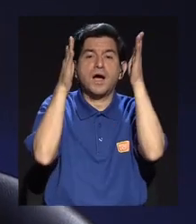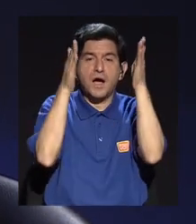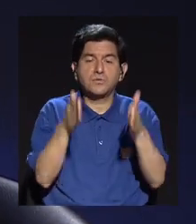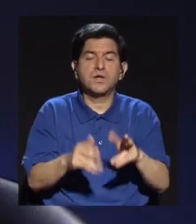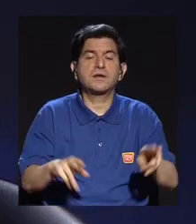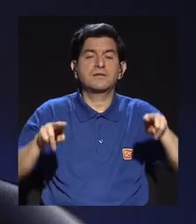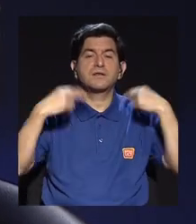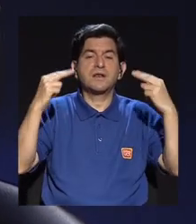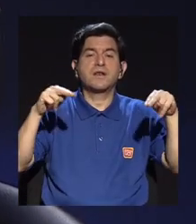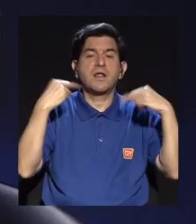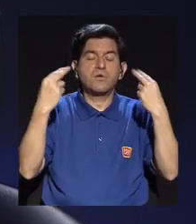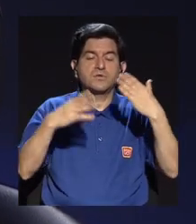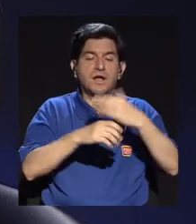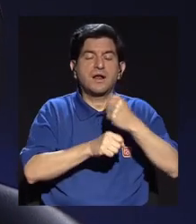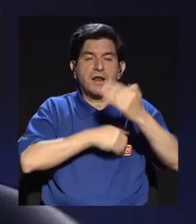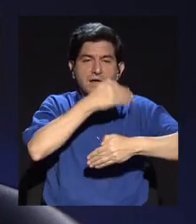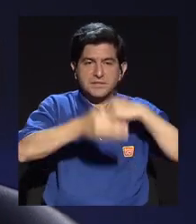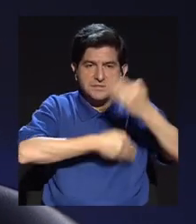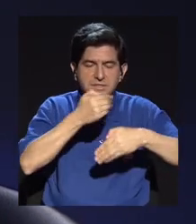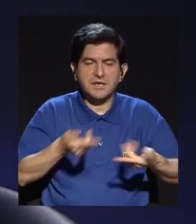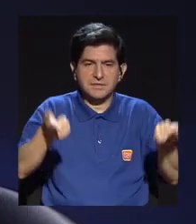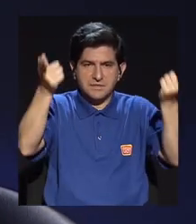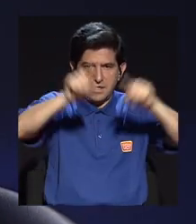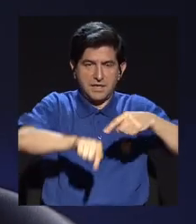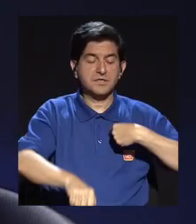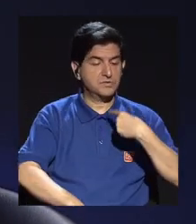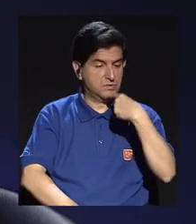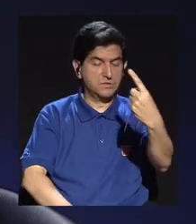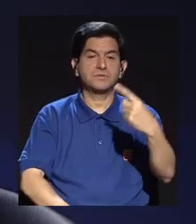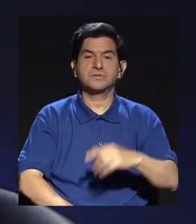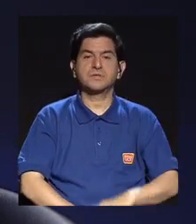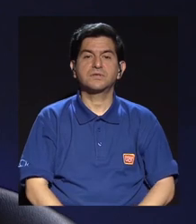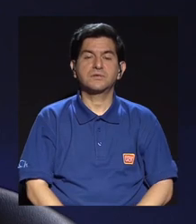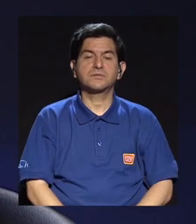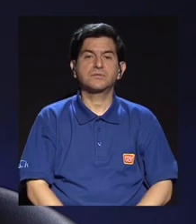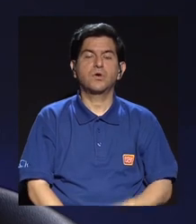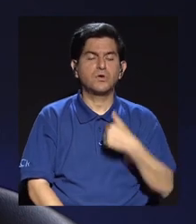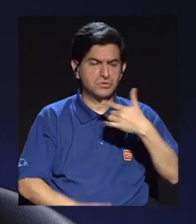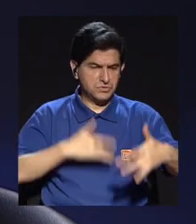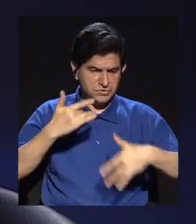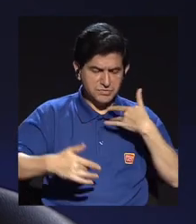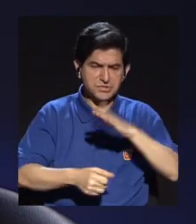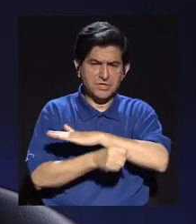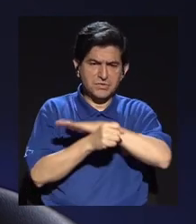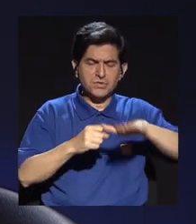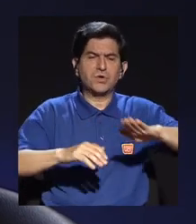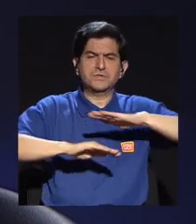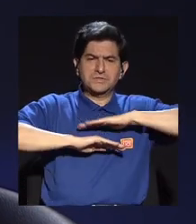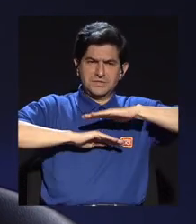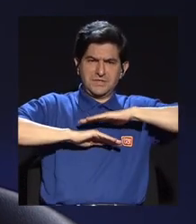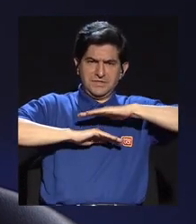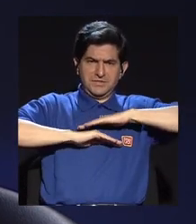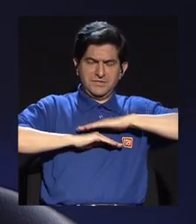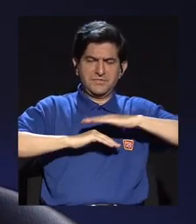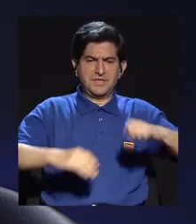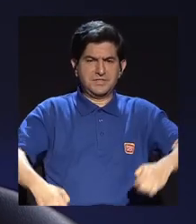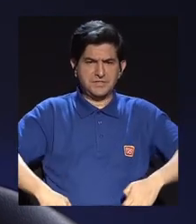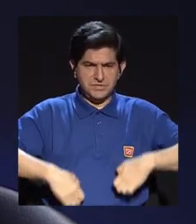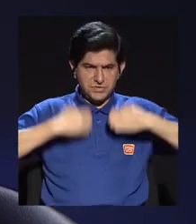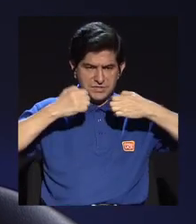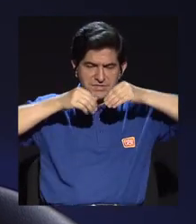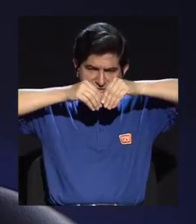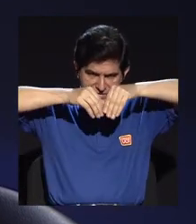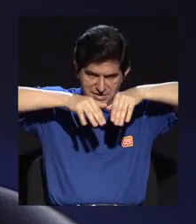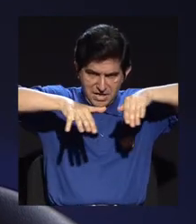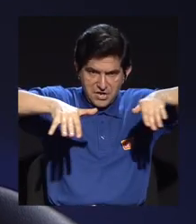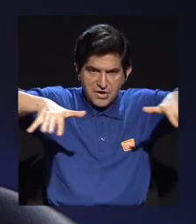neutrales que hicieran el caso. Y ahí yo sí quiero decir que me siento completamente satisfecho de que existía una